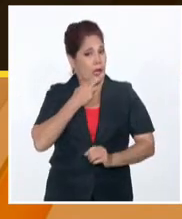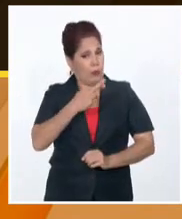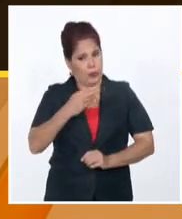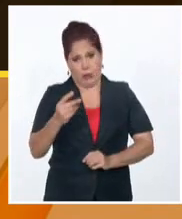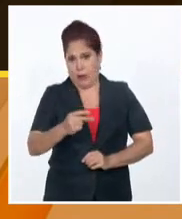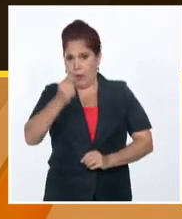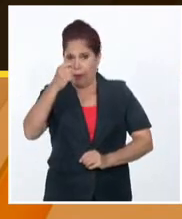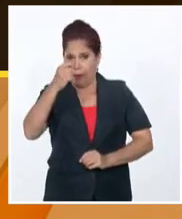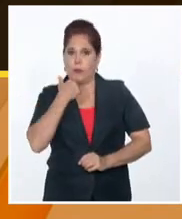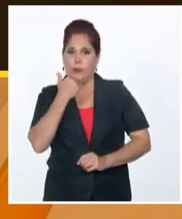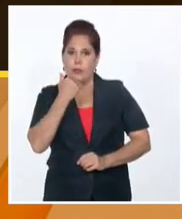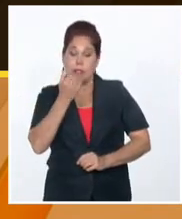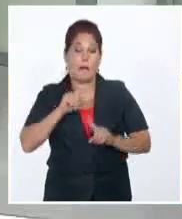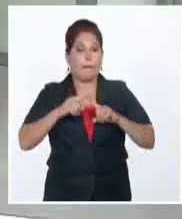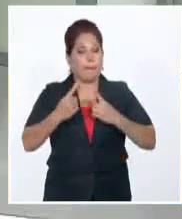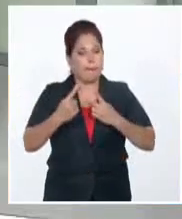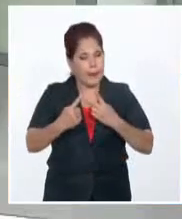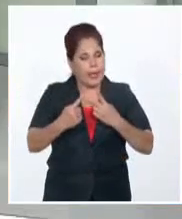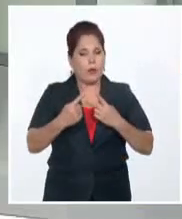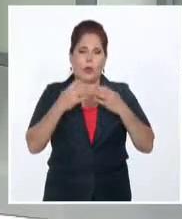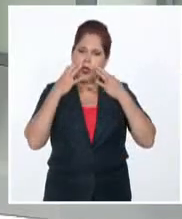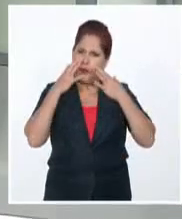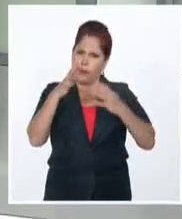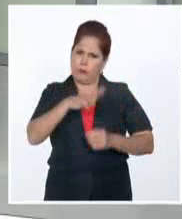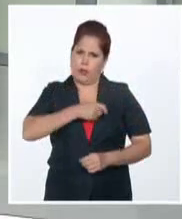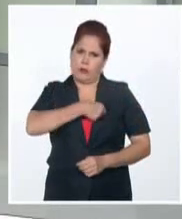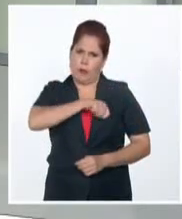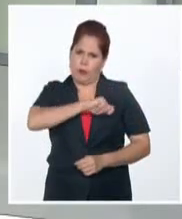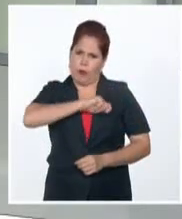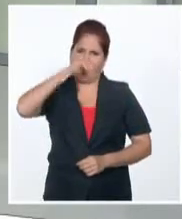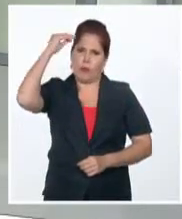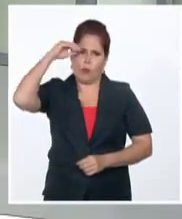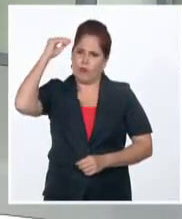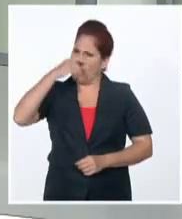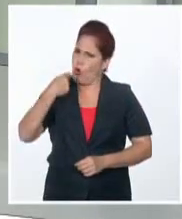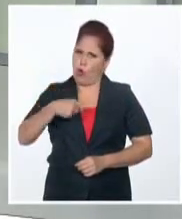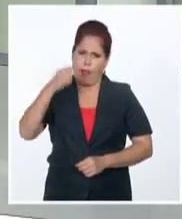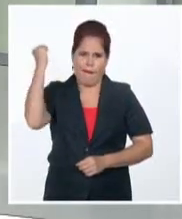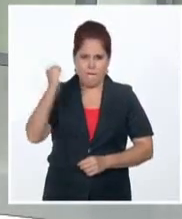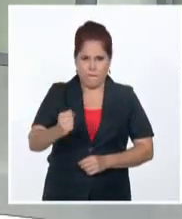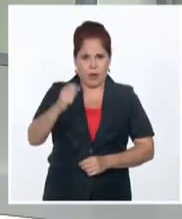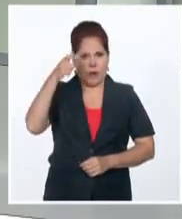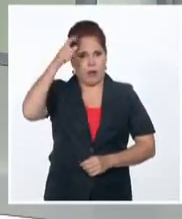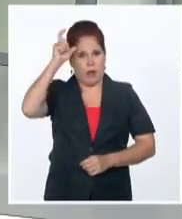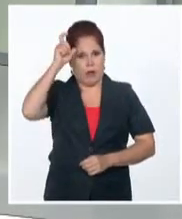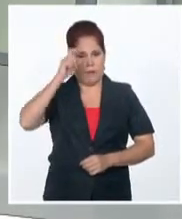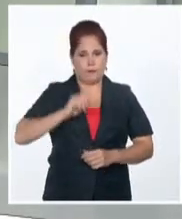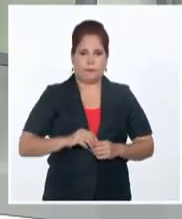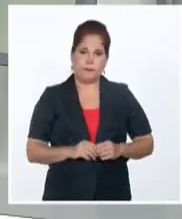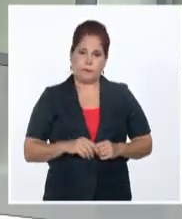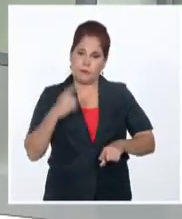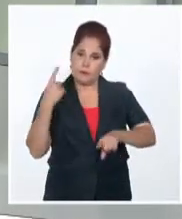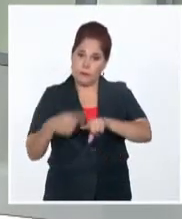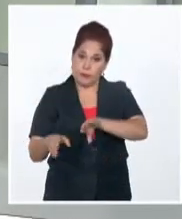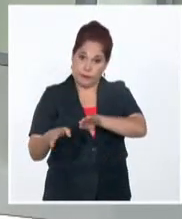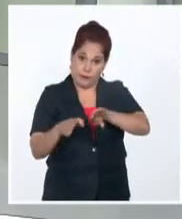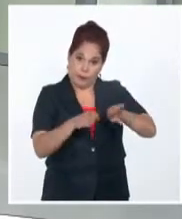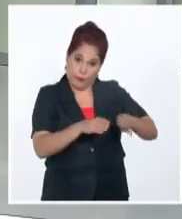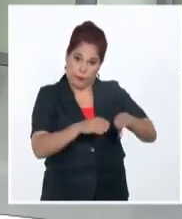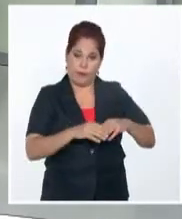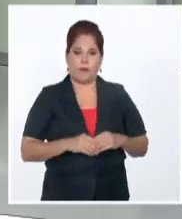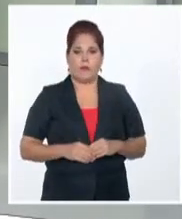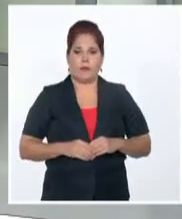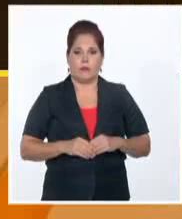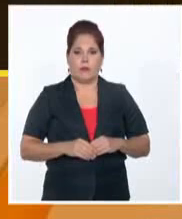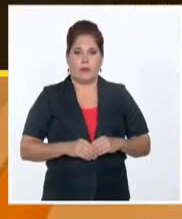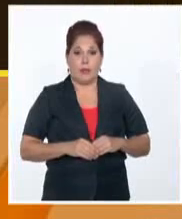aunque sigue siendo un desafío para las fuerzas especializadas y las entidades afectadas. La fabricación, además desde el